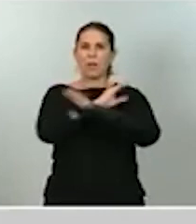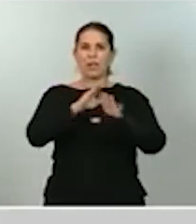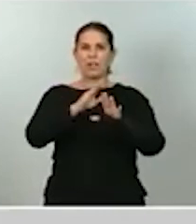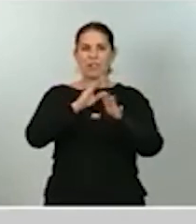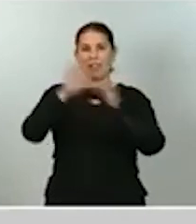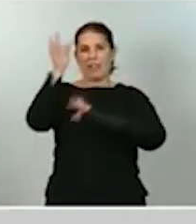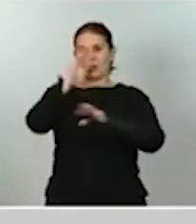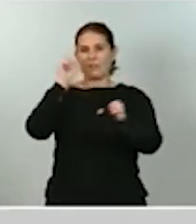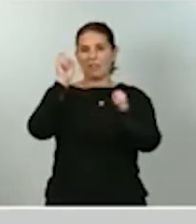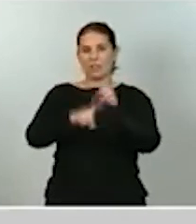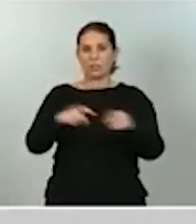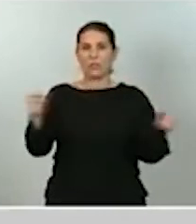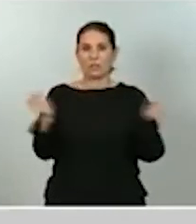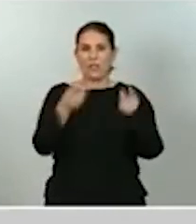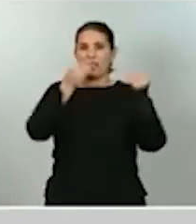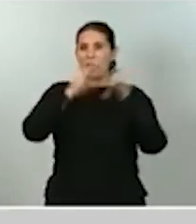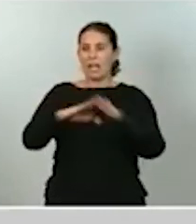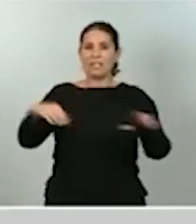la serie histórica.